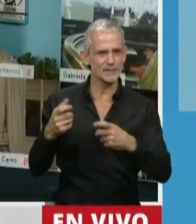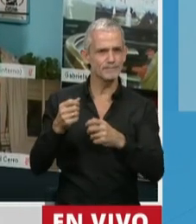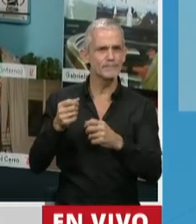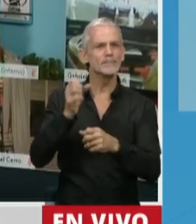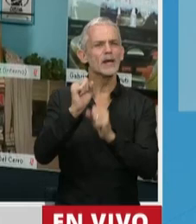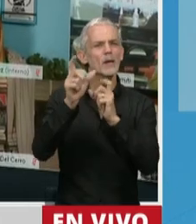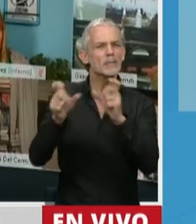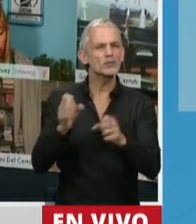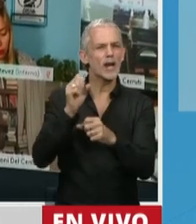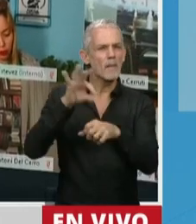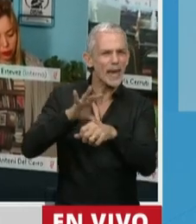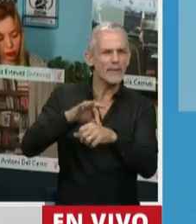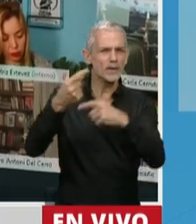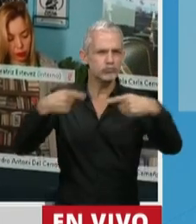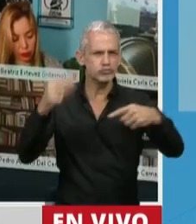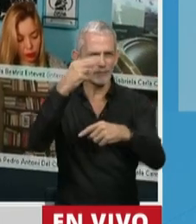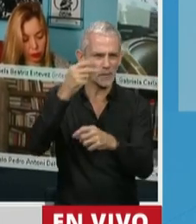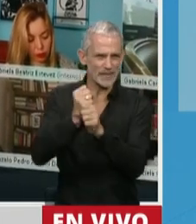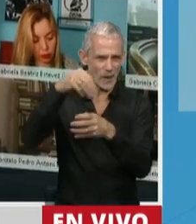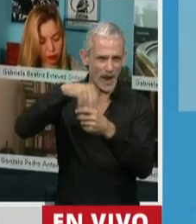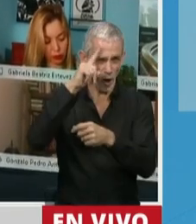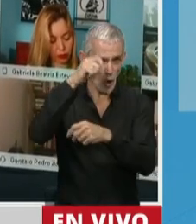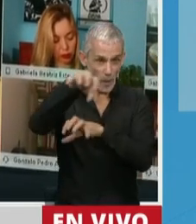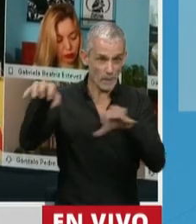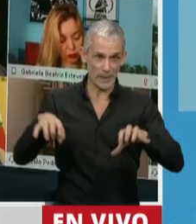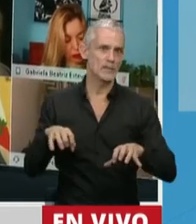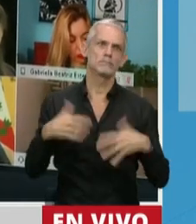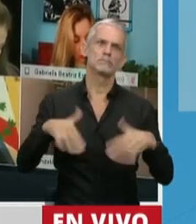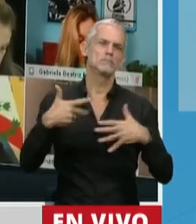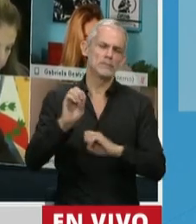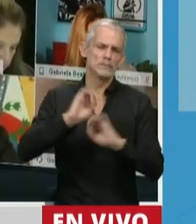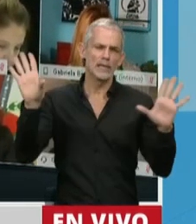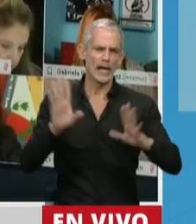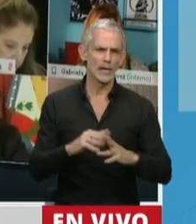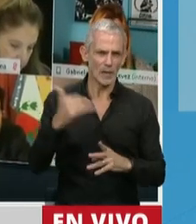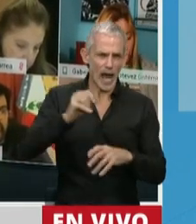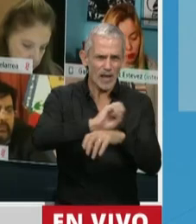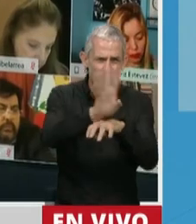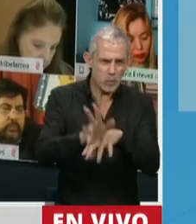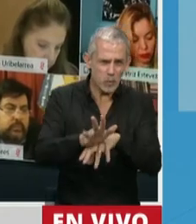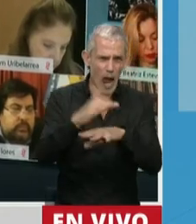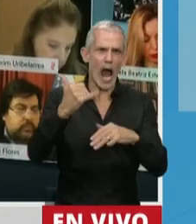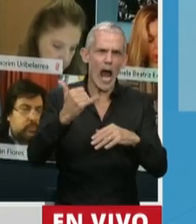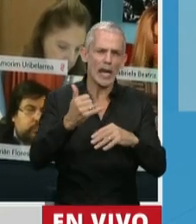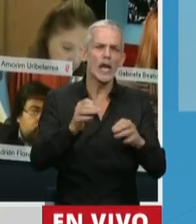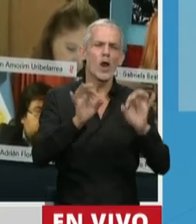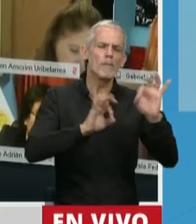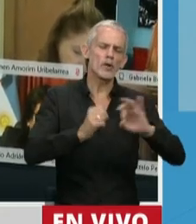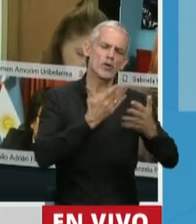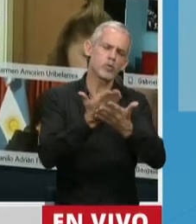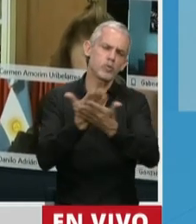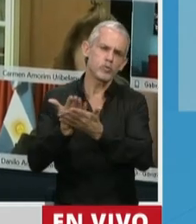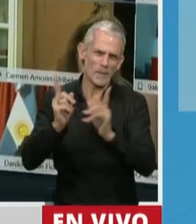trabajadoras y trabajadores profesionales. Porque realmente es un escándalo que tengamos en medio de la pandemia, además de muchos proyectos como